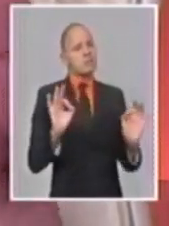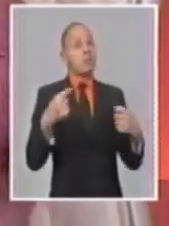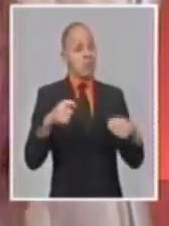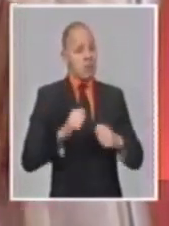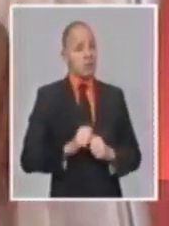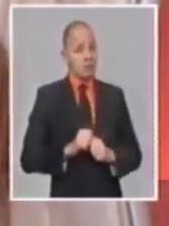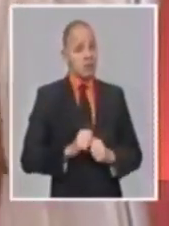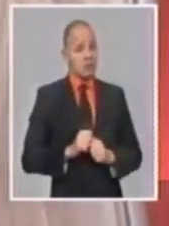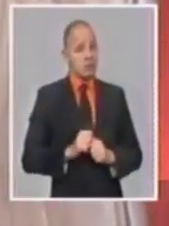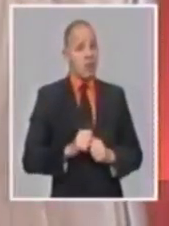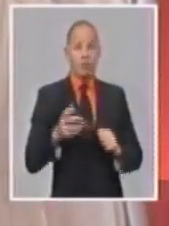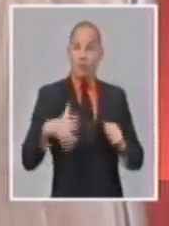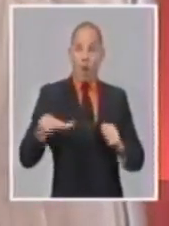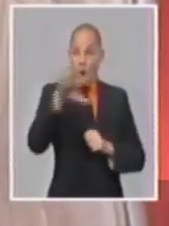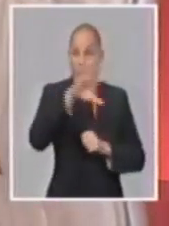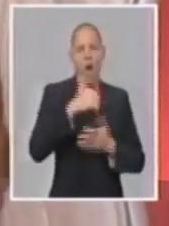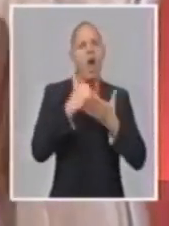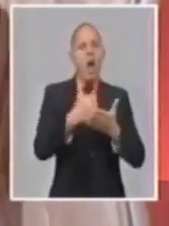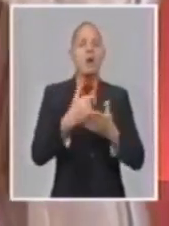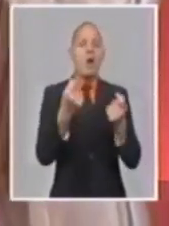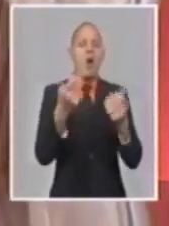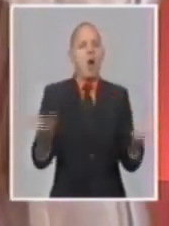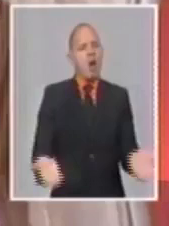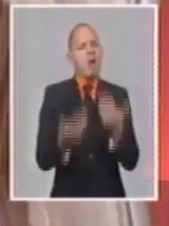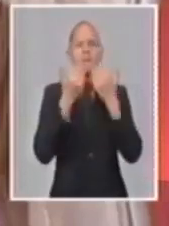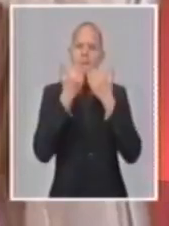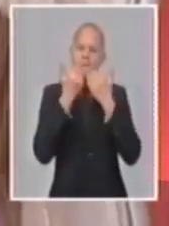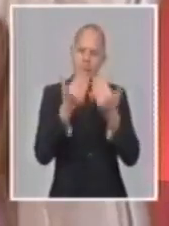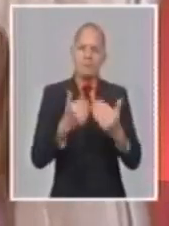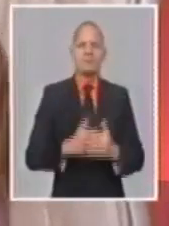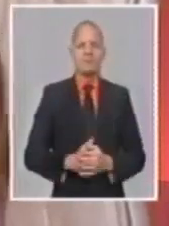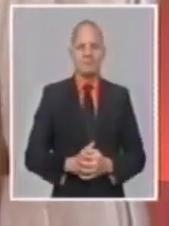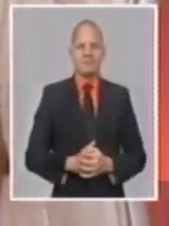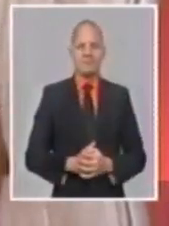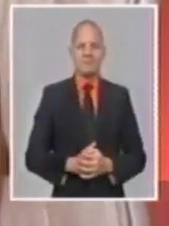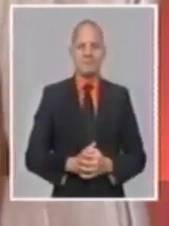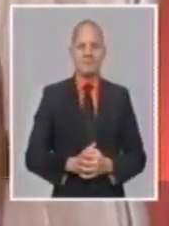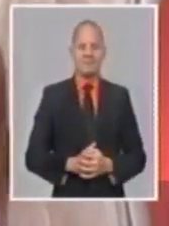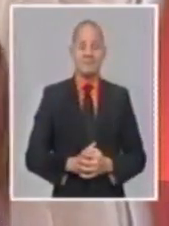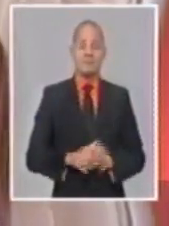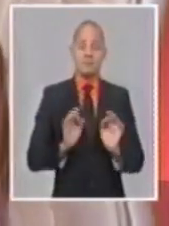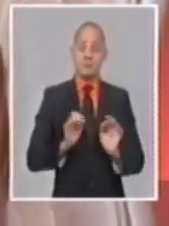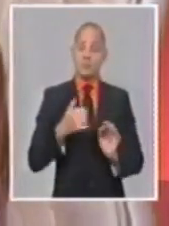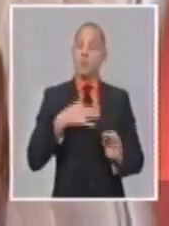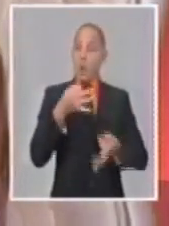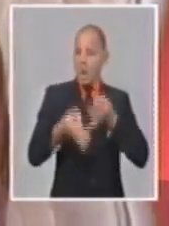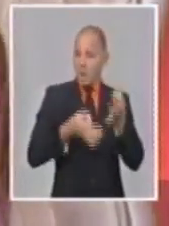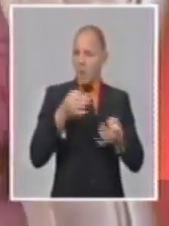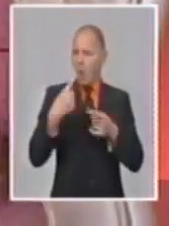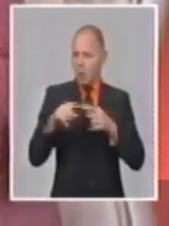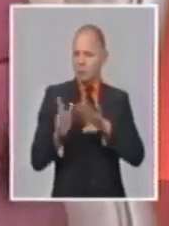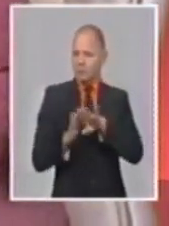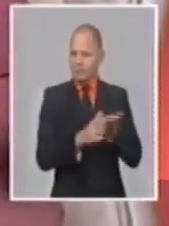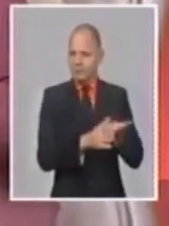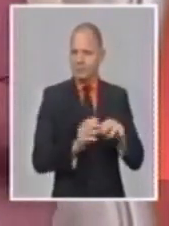que nos va a generar mayor riqueza y mayor bienestar a mediano plazo. Pero yo creo que es necesario explicar también y un poco